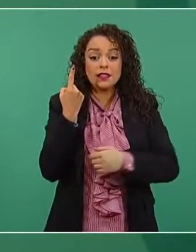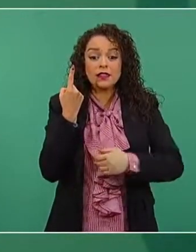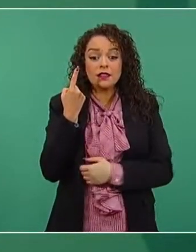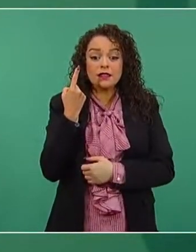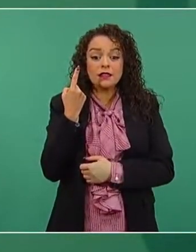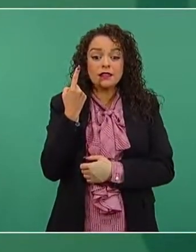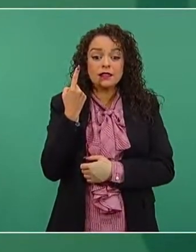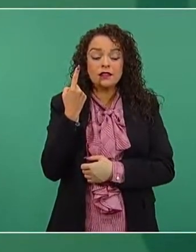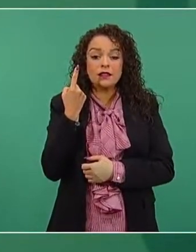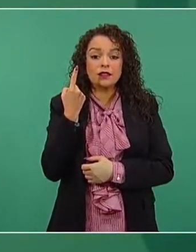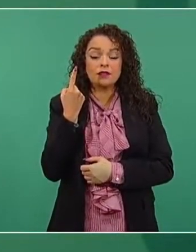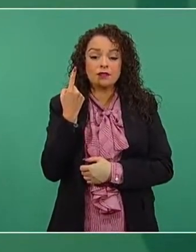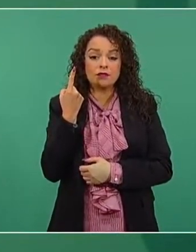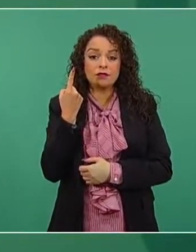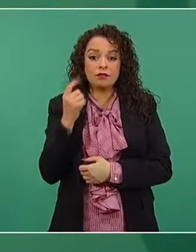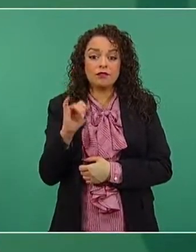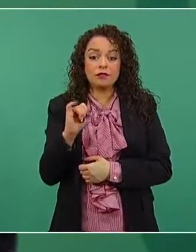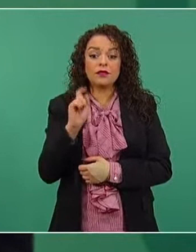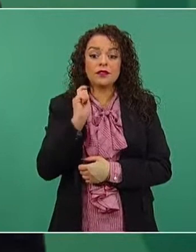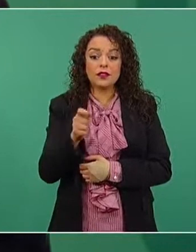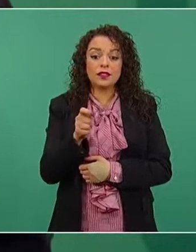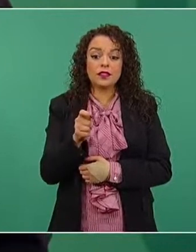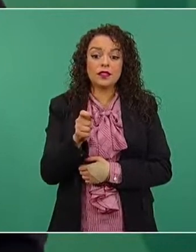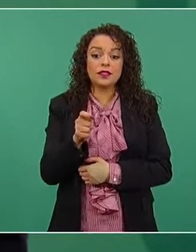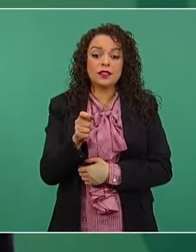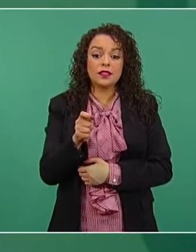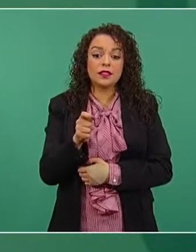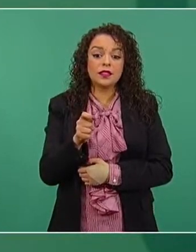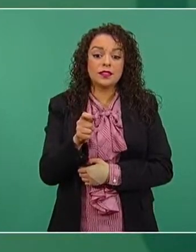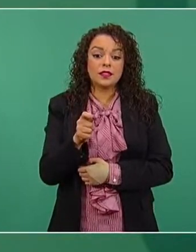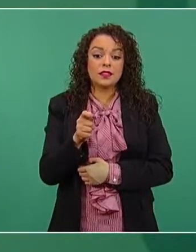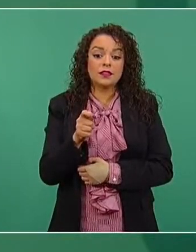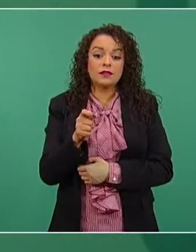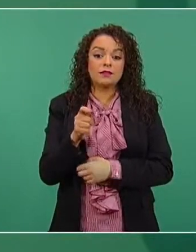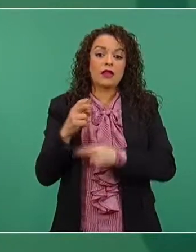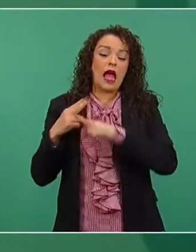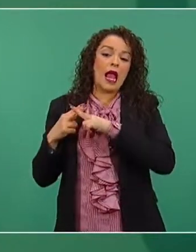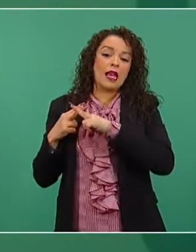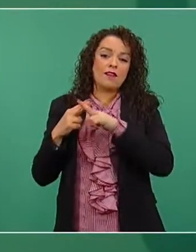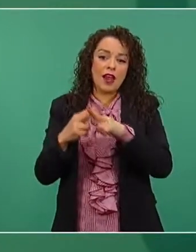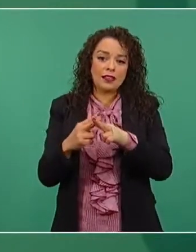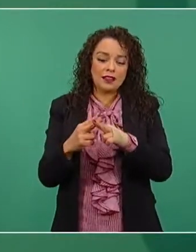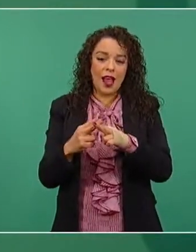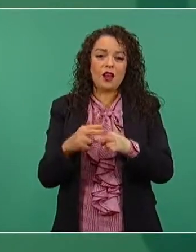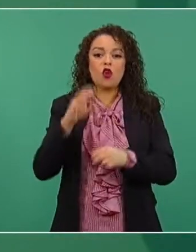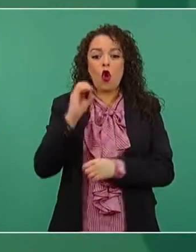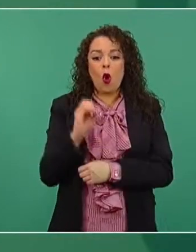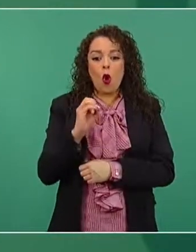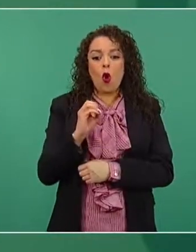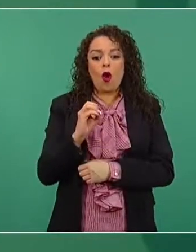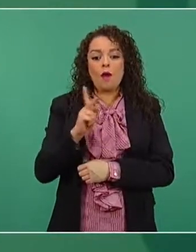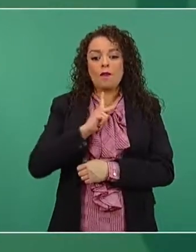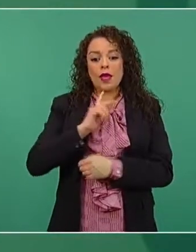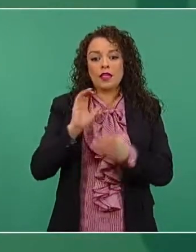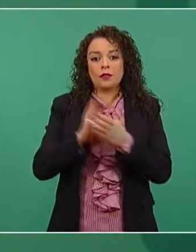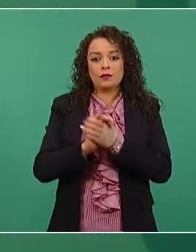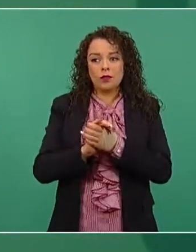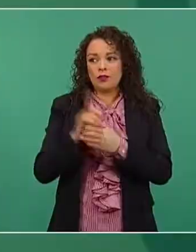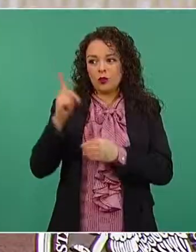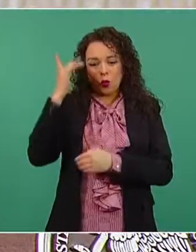aniversario o cuando cumple el año mi esposo. Le invito al cardenal,